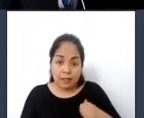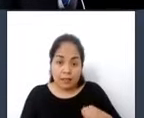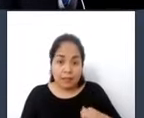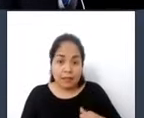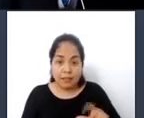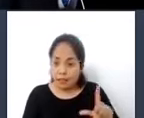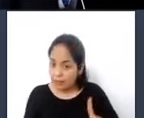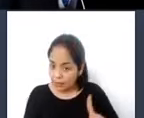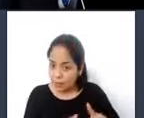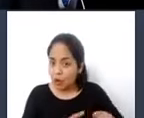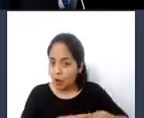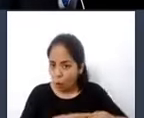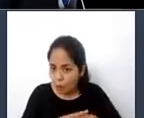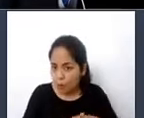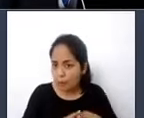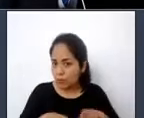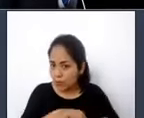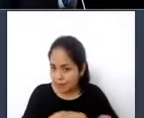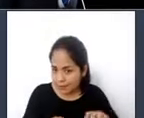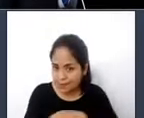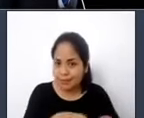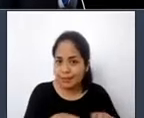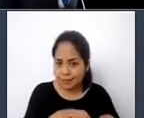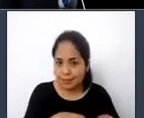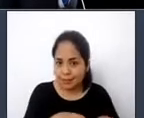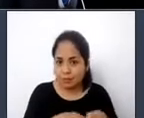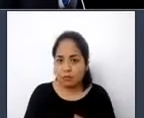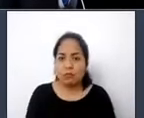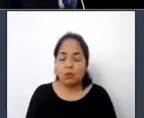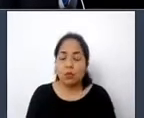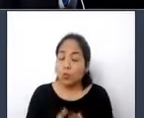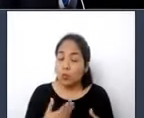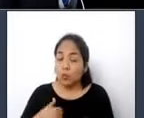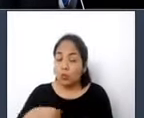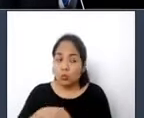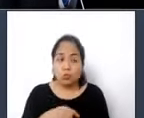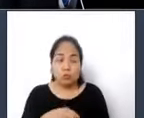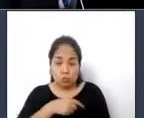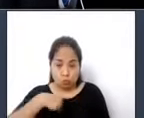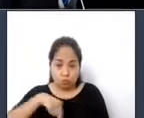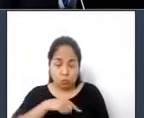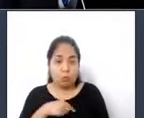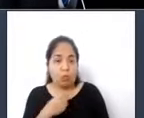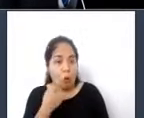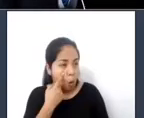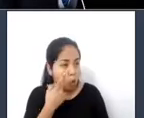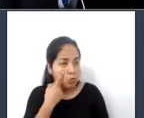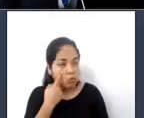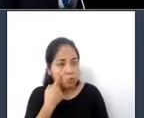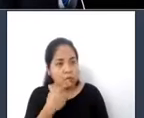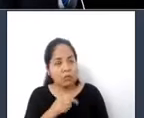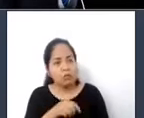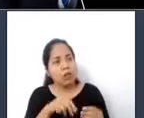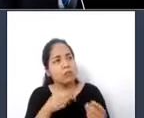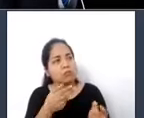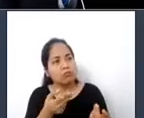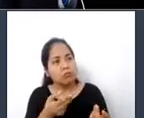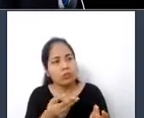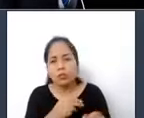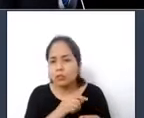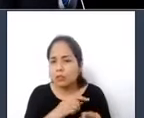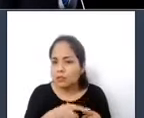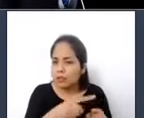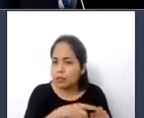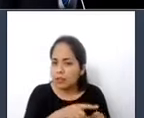Tuvimos la oportunidad de conocer los proyectos de una ordenanza sobre accesibilidad universal, pero no ha